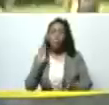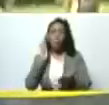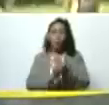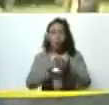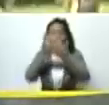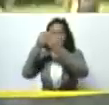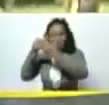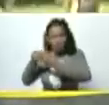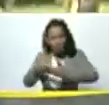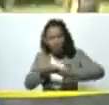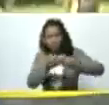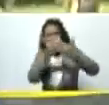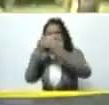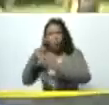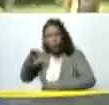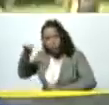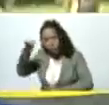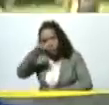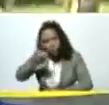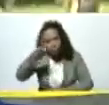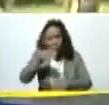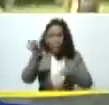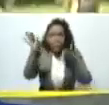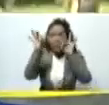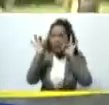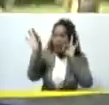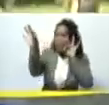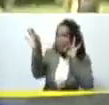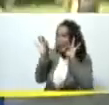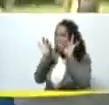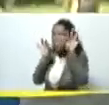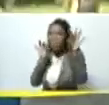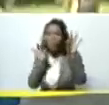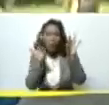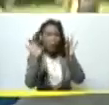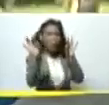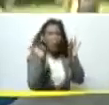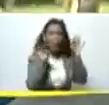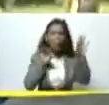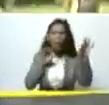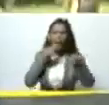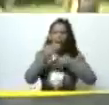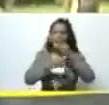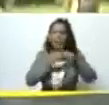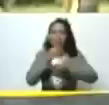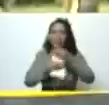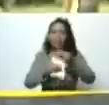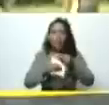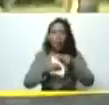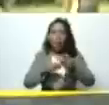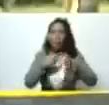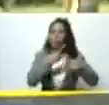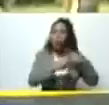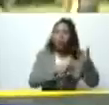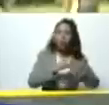buscamos a los especialistas hicimos un proceso de consulta nacional